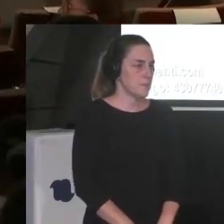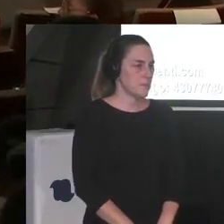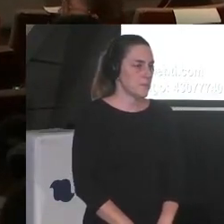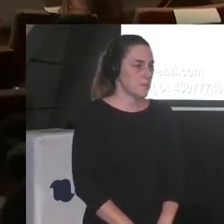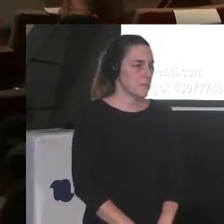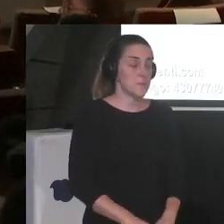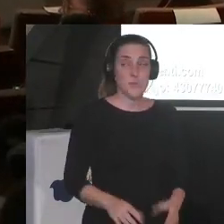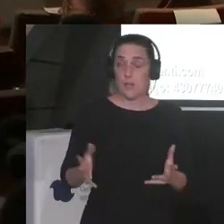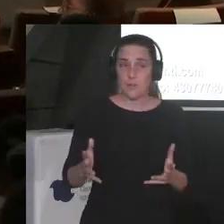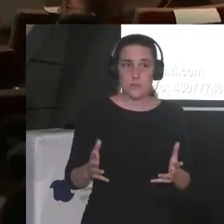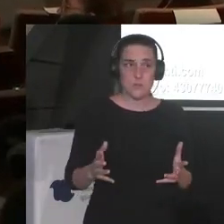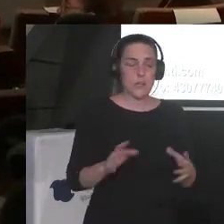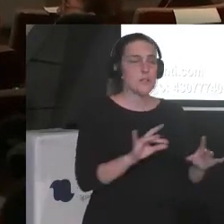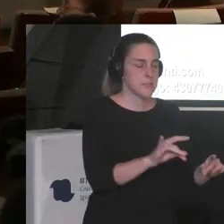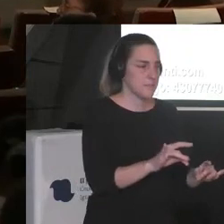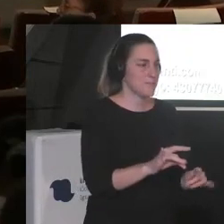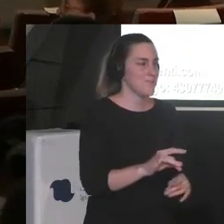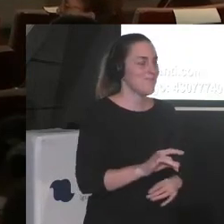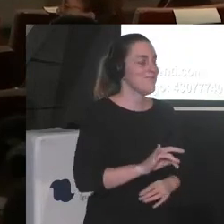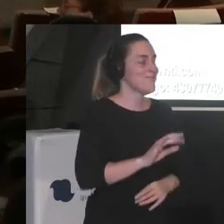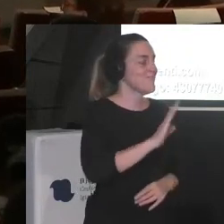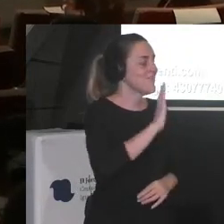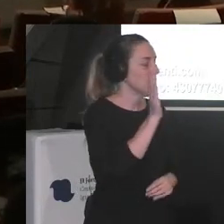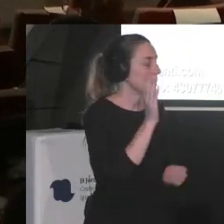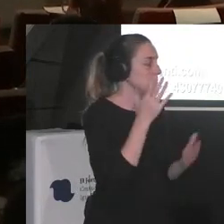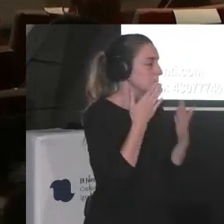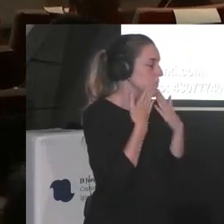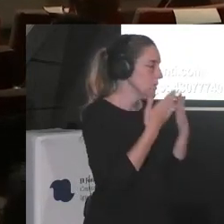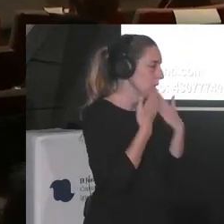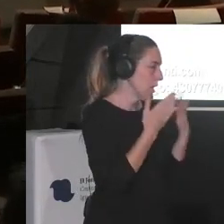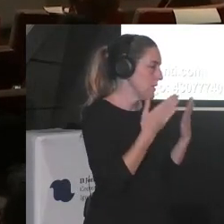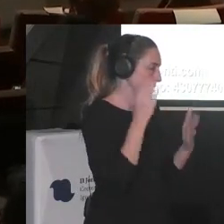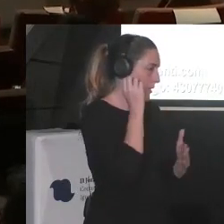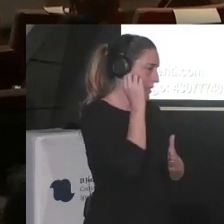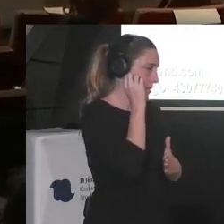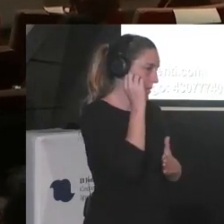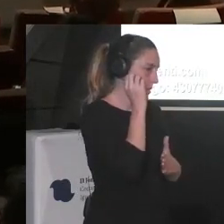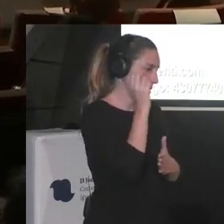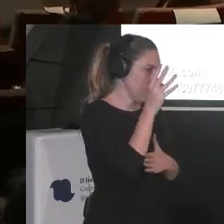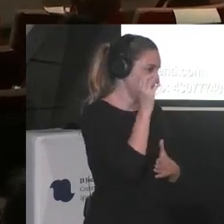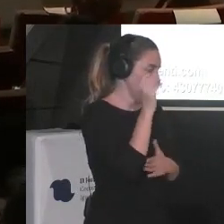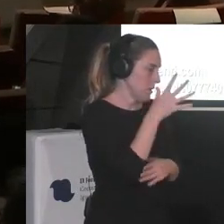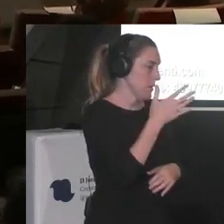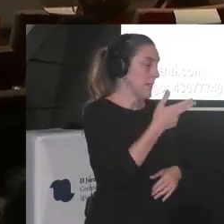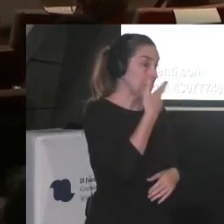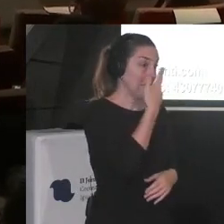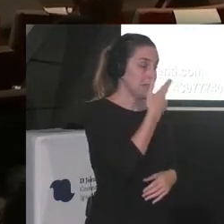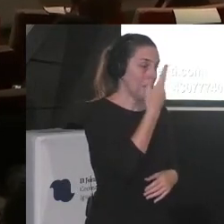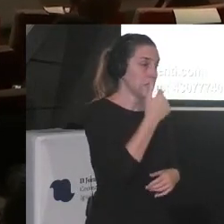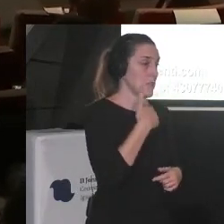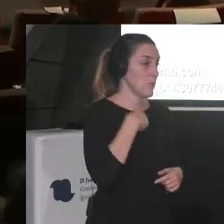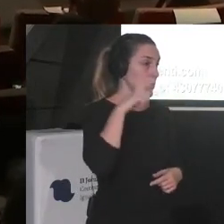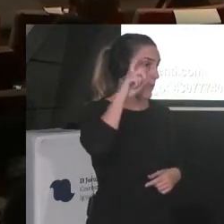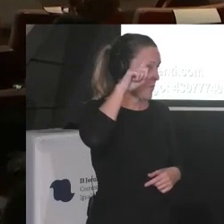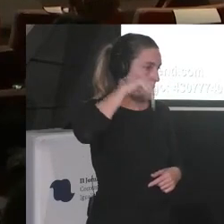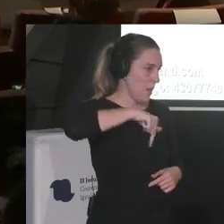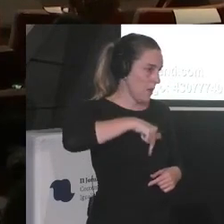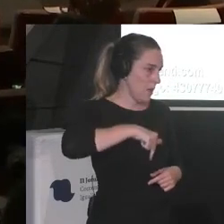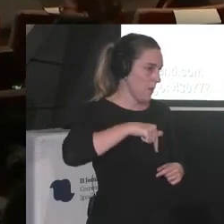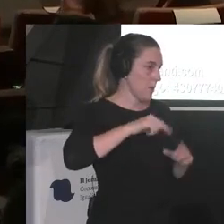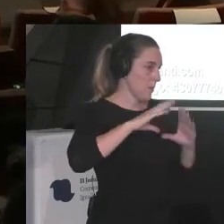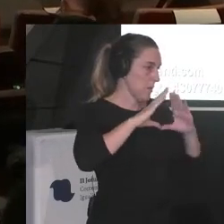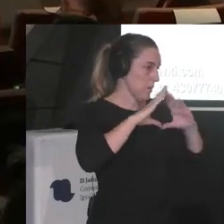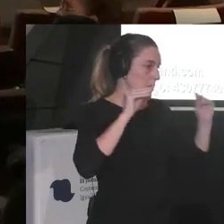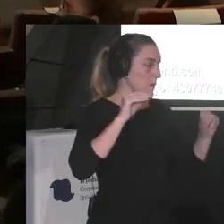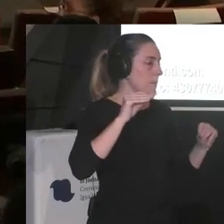hola sí hola muchas gracias por tan interesante ponenta experiencia perdón yo soy profesora aquí en